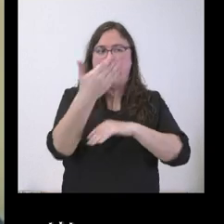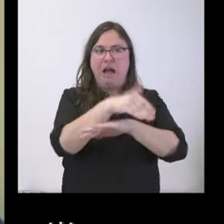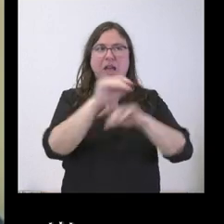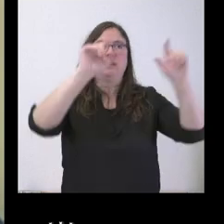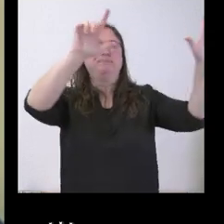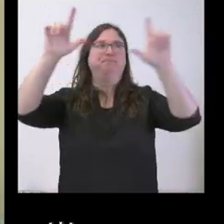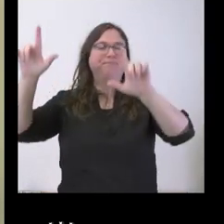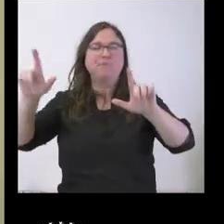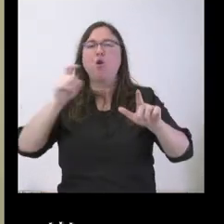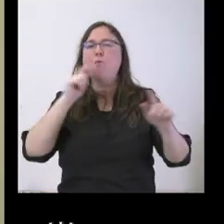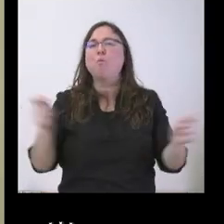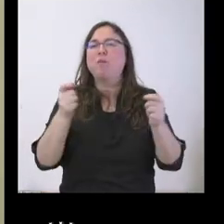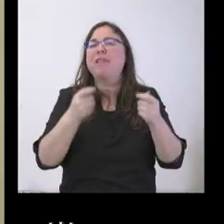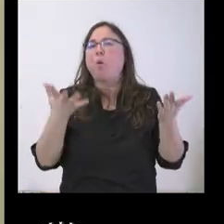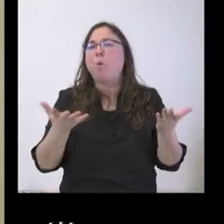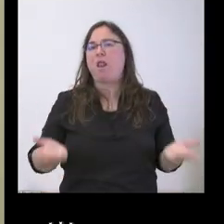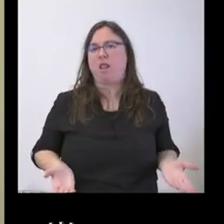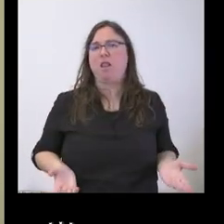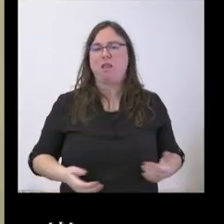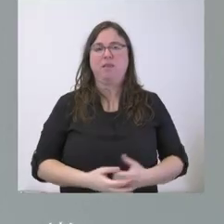publicidad es a la que se refiere. Muchas gracias.